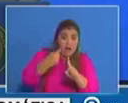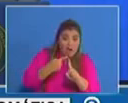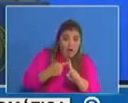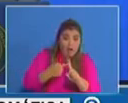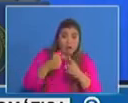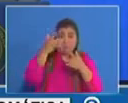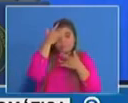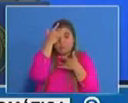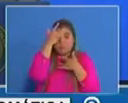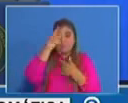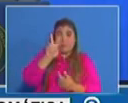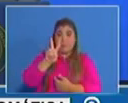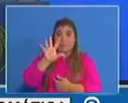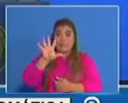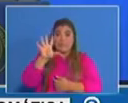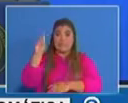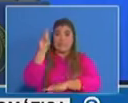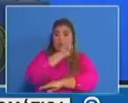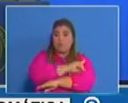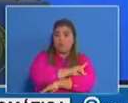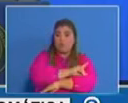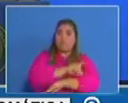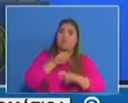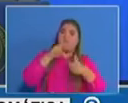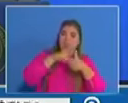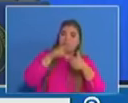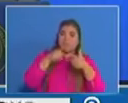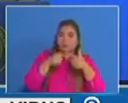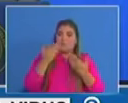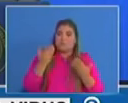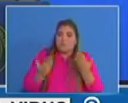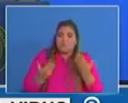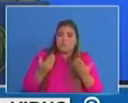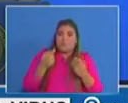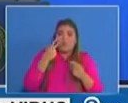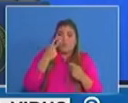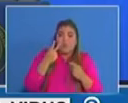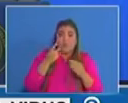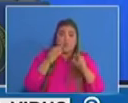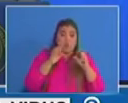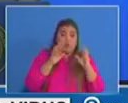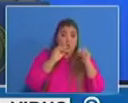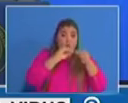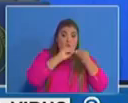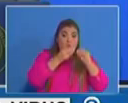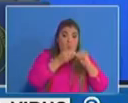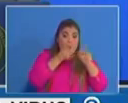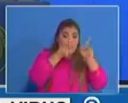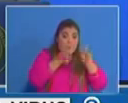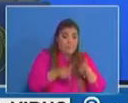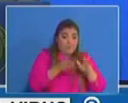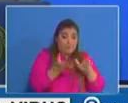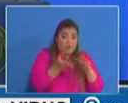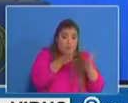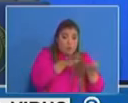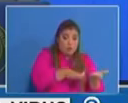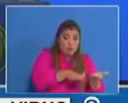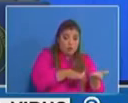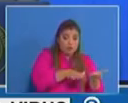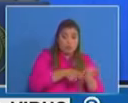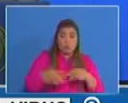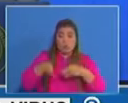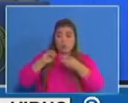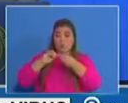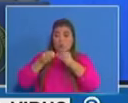que muestra aquí nuevamente es que si tomamos como base el número de defunciones ese número reproductivo efectivo